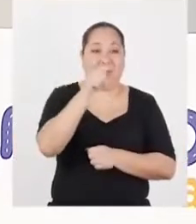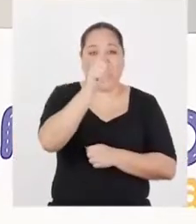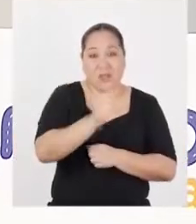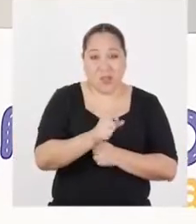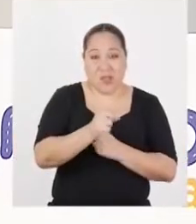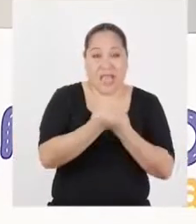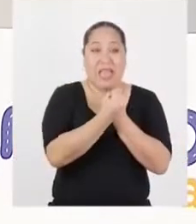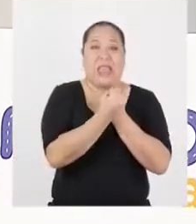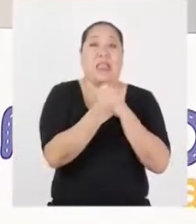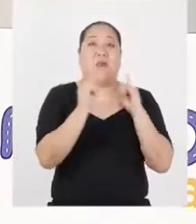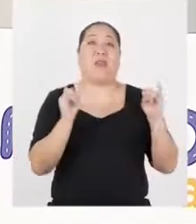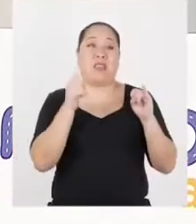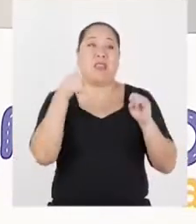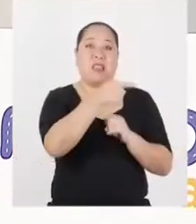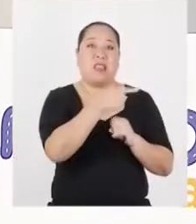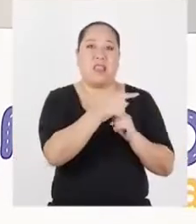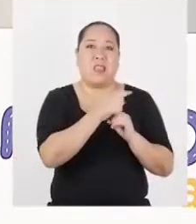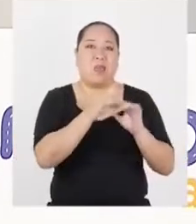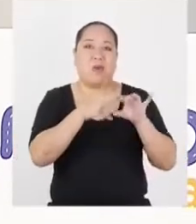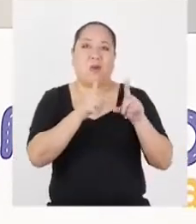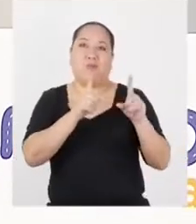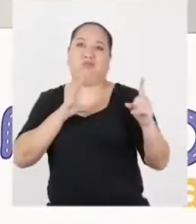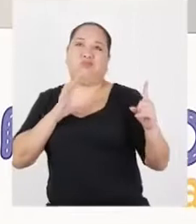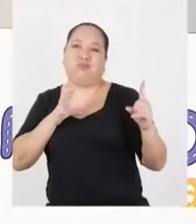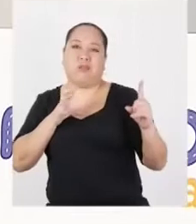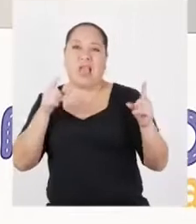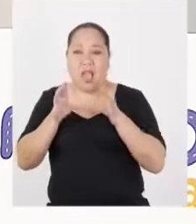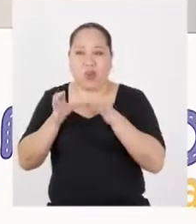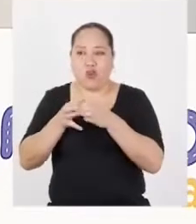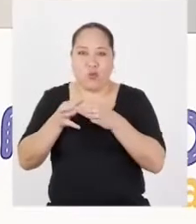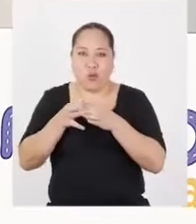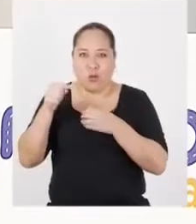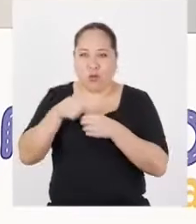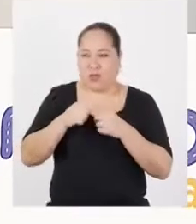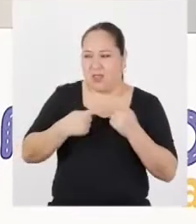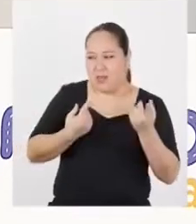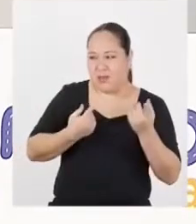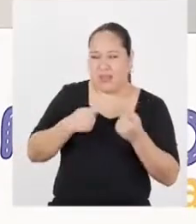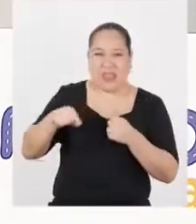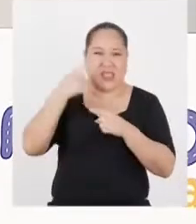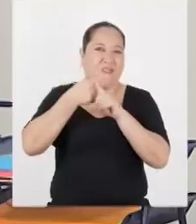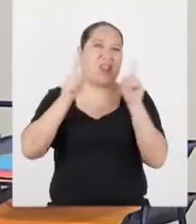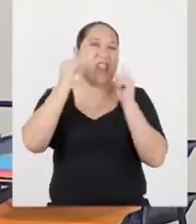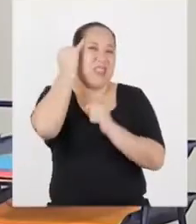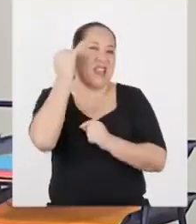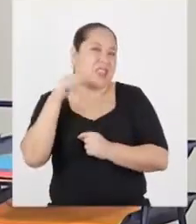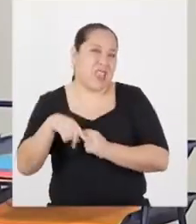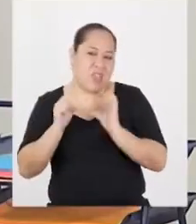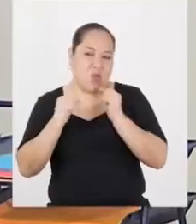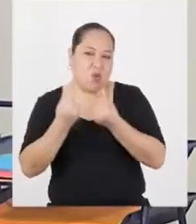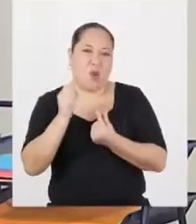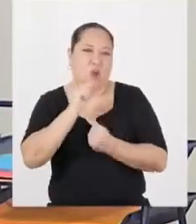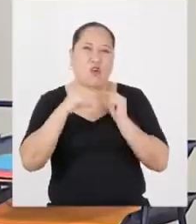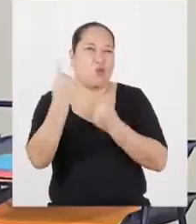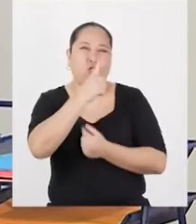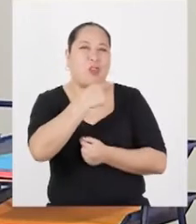persona que actúa independientemente en el fondo está retando al grupo, poniendo en cuestión la manera del grupo. Eso quiere decir